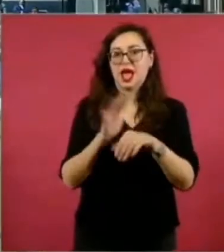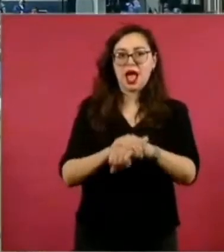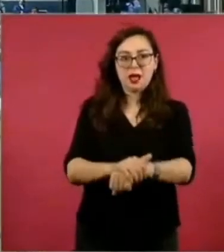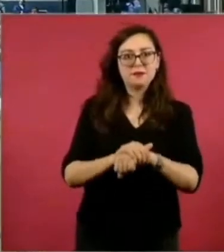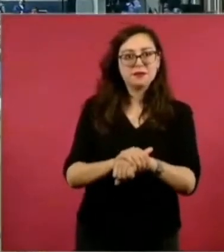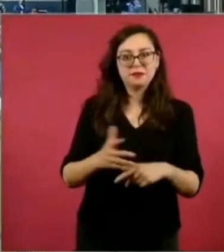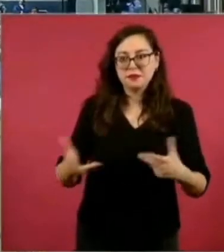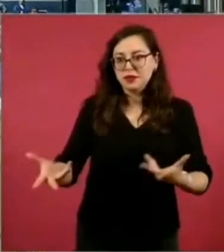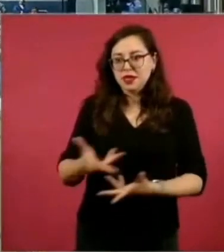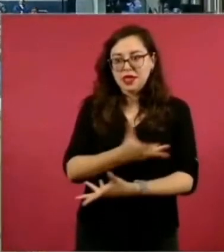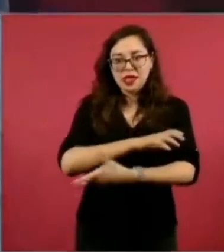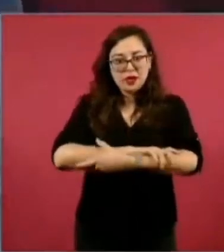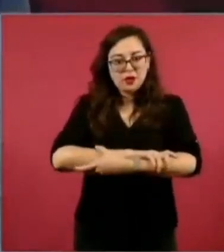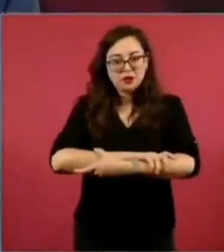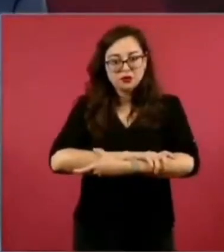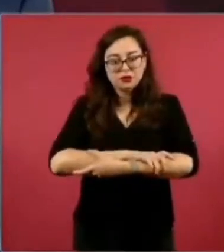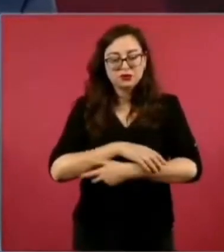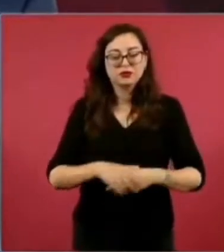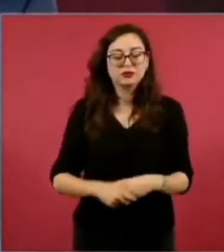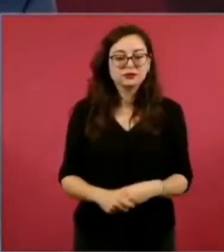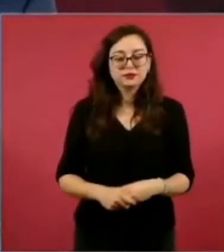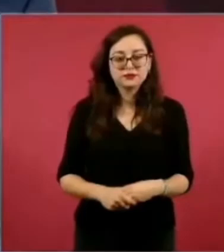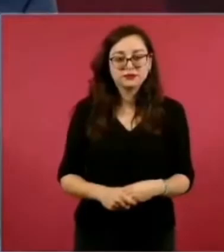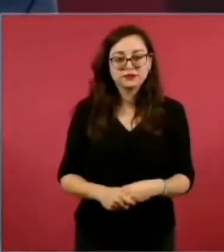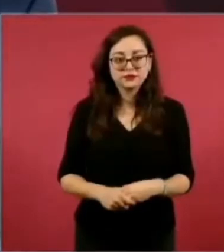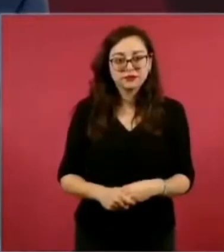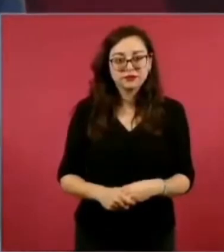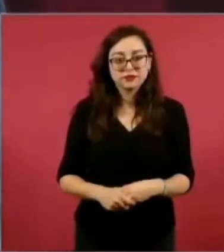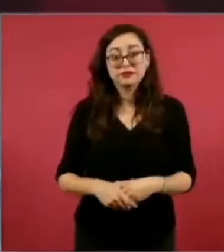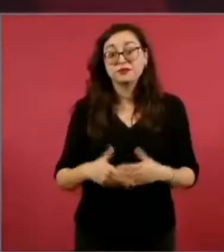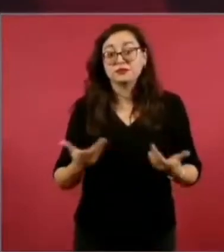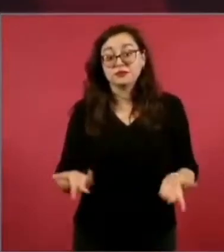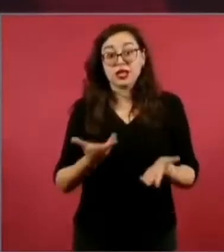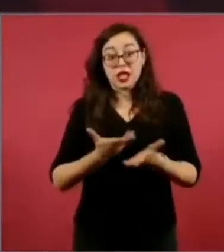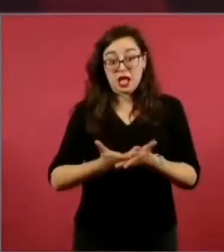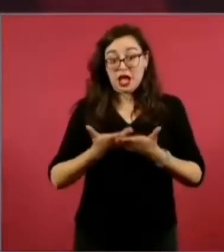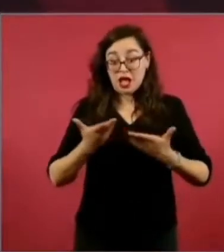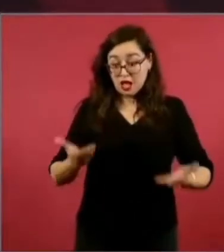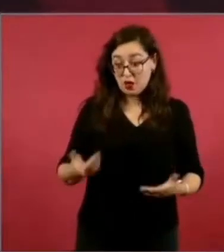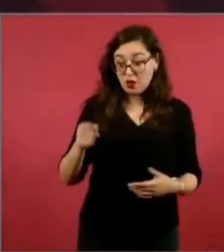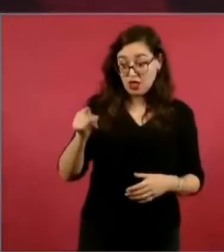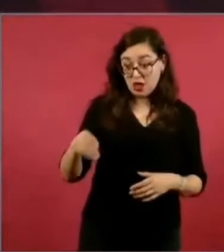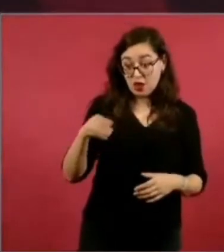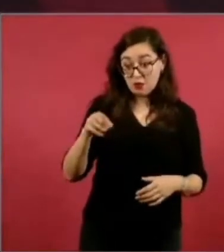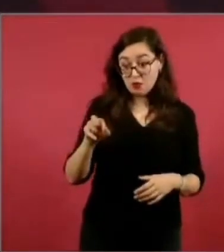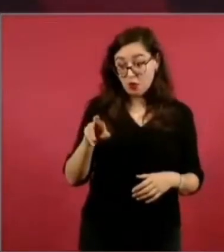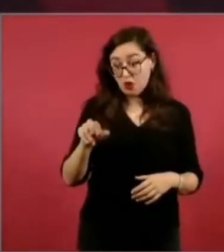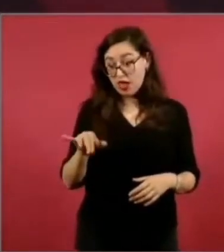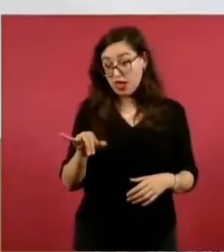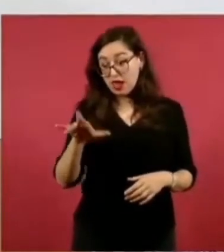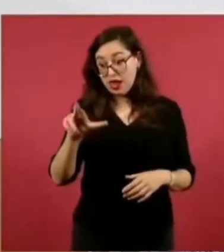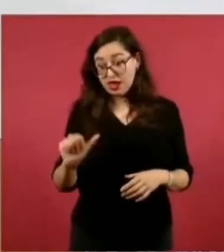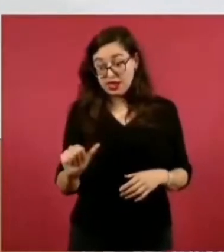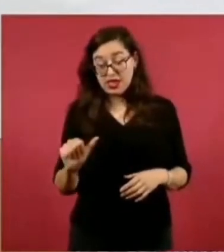Bueno, ahora los Moreira están formando parte, por lo menos uno de ellos,